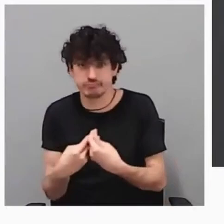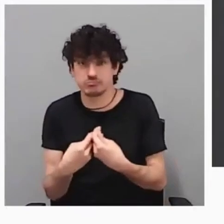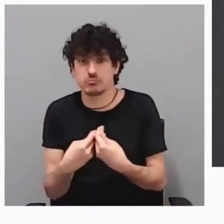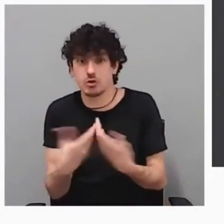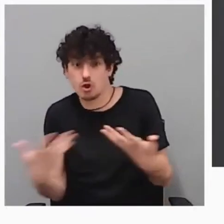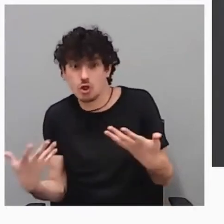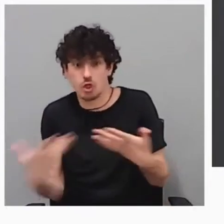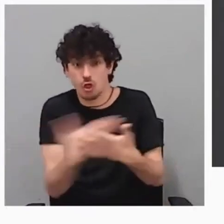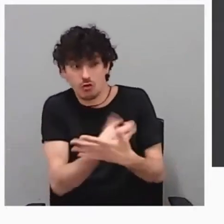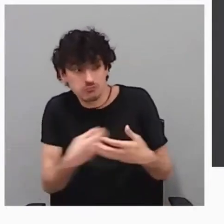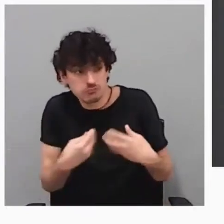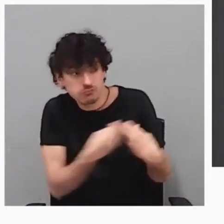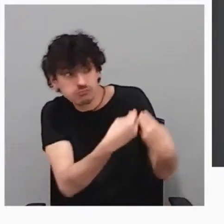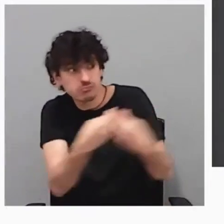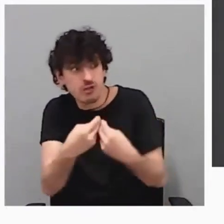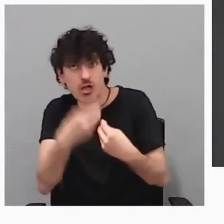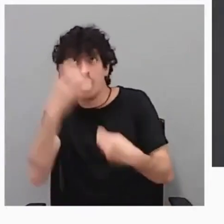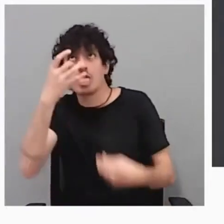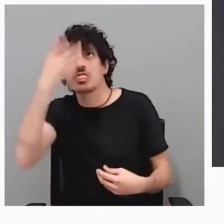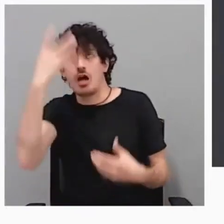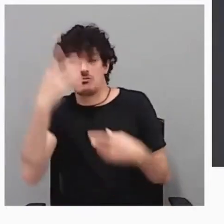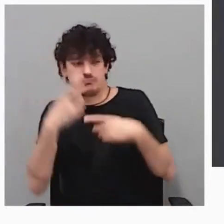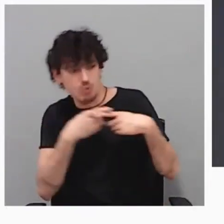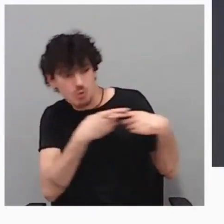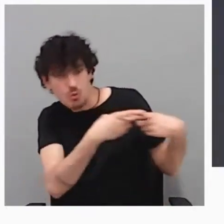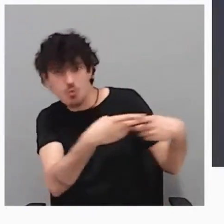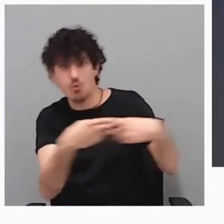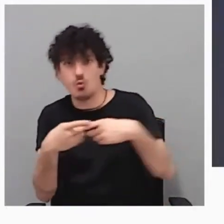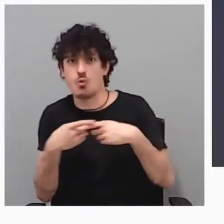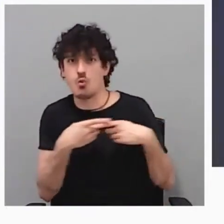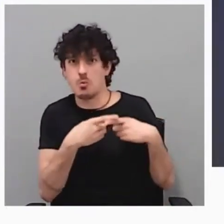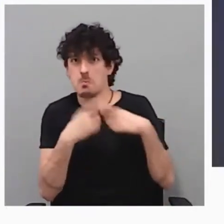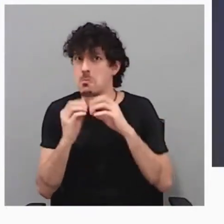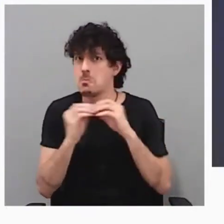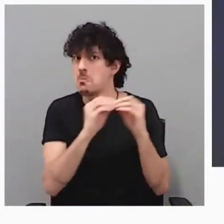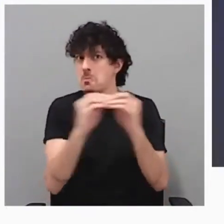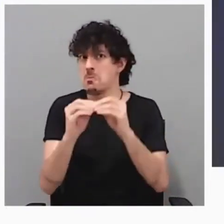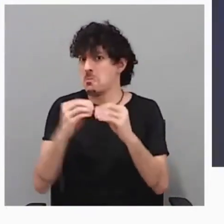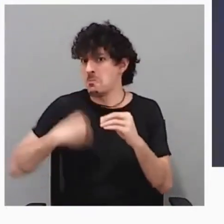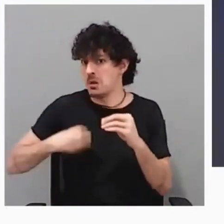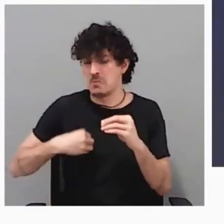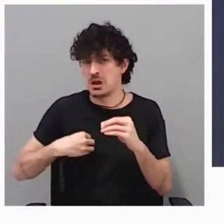esa idea es compartida y la hacemos nuestra.